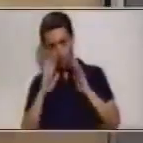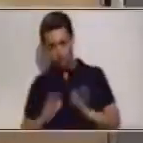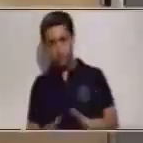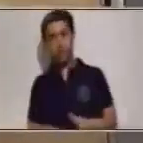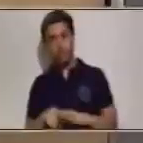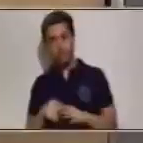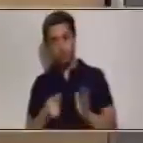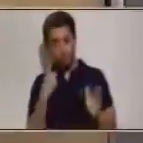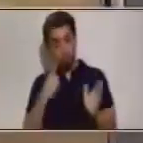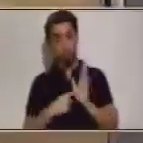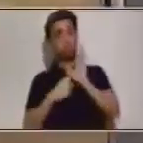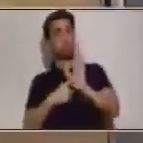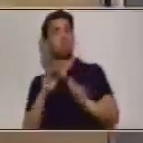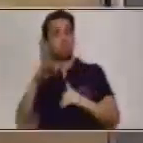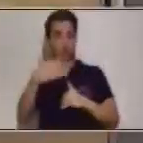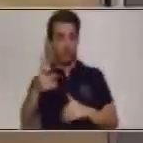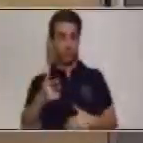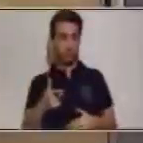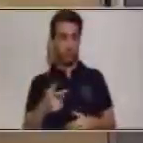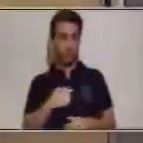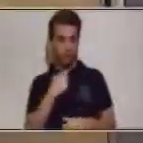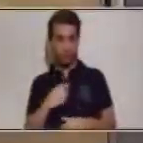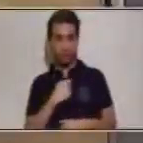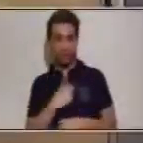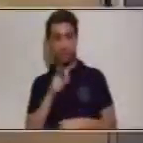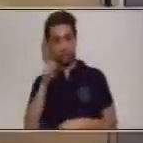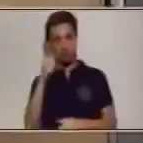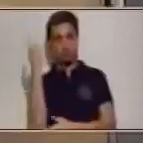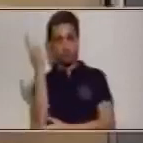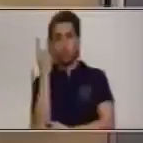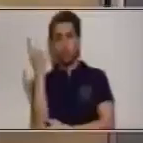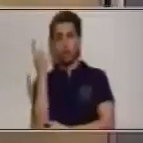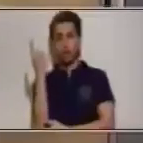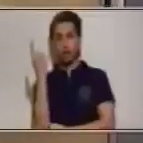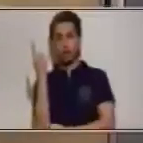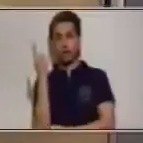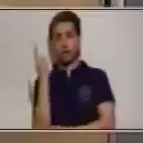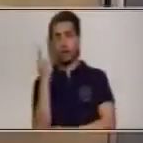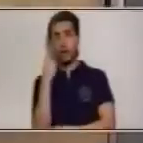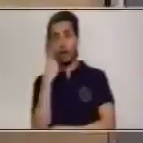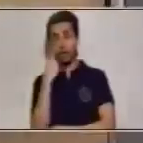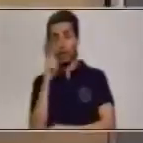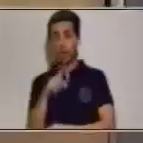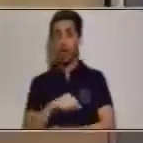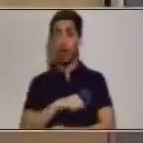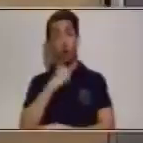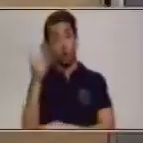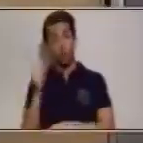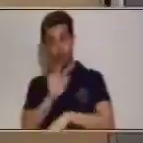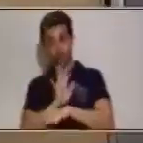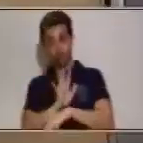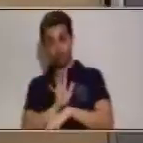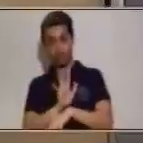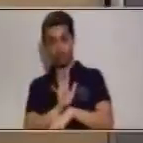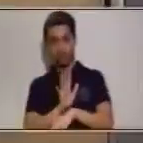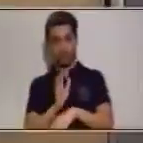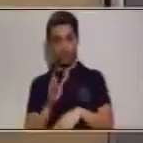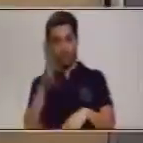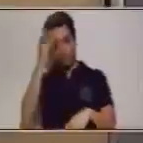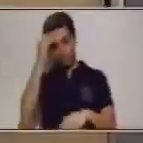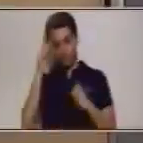que recuerdes el tema así que muy importante no te pierdas el programa de aprendo en casa y